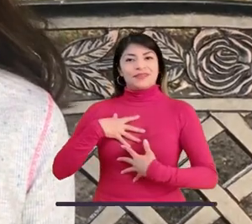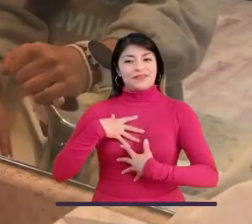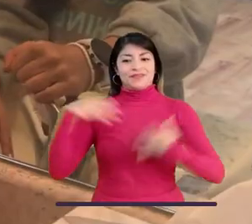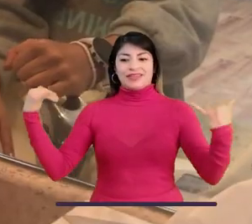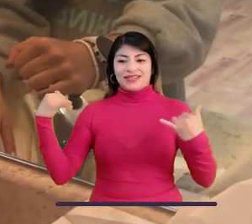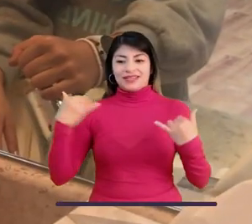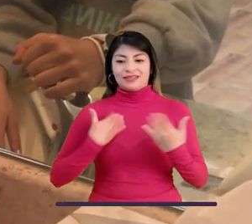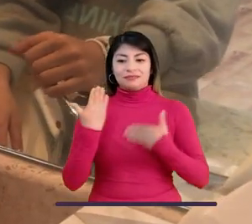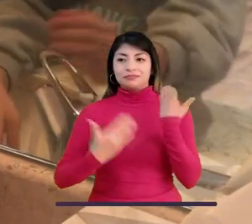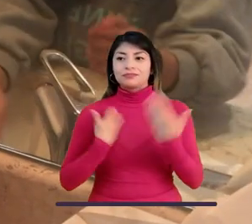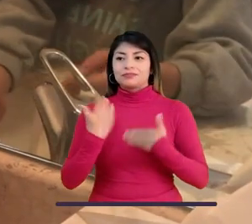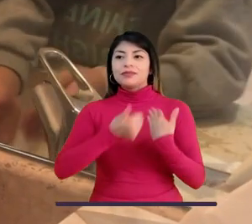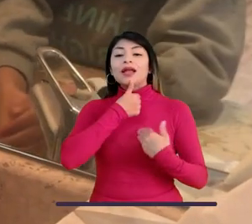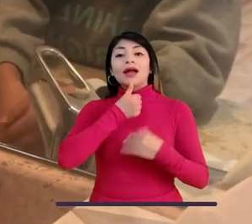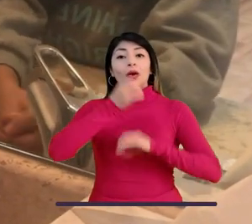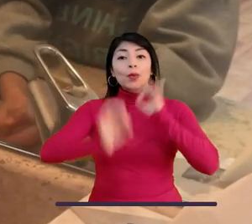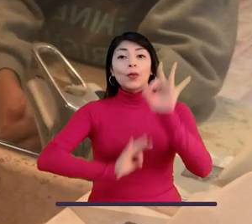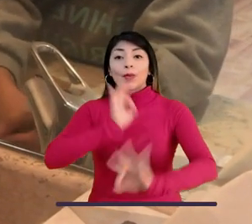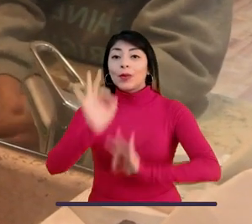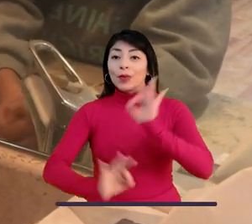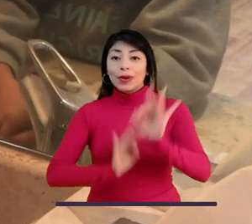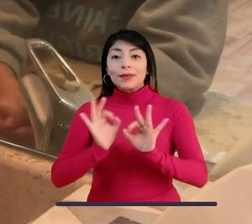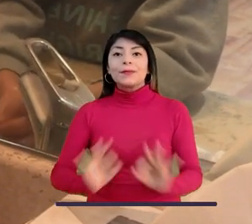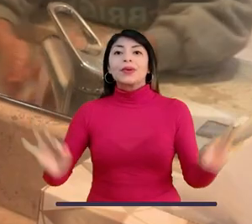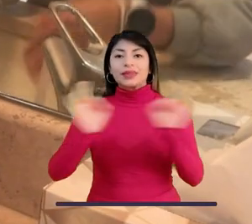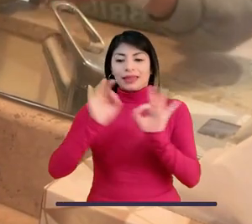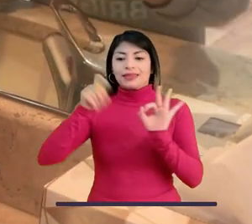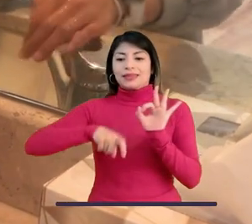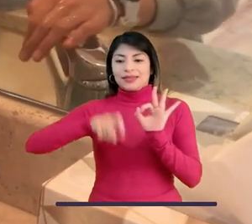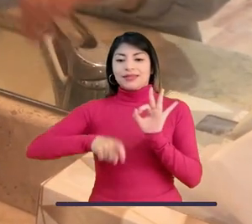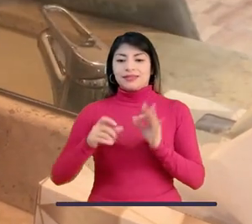natural. Hay que cuidar mucho el agua.